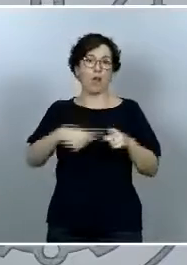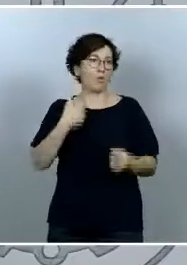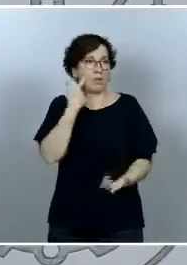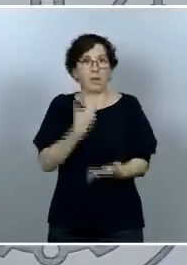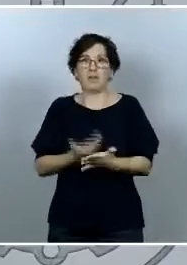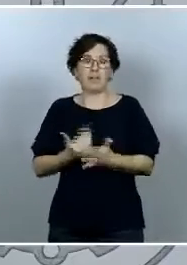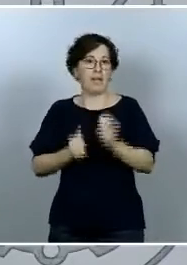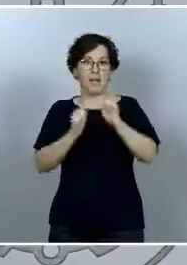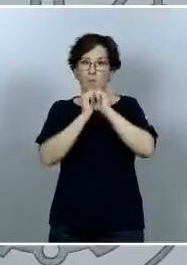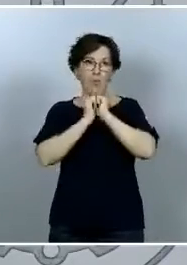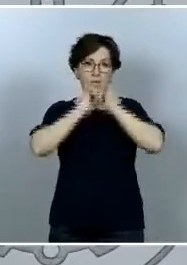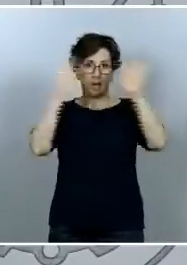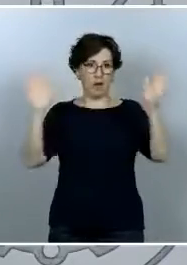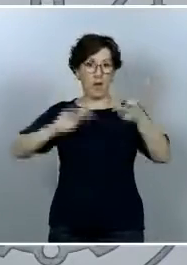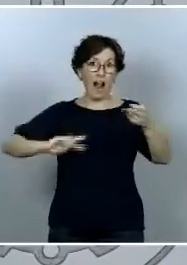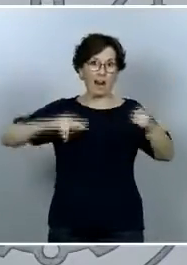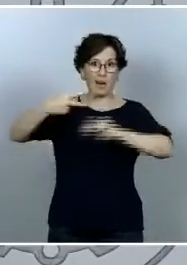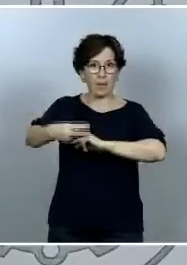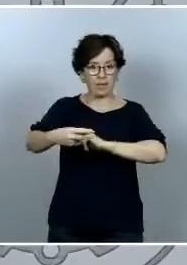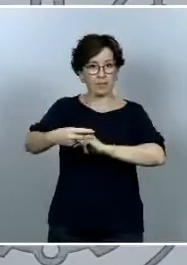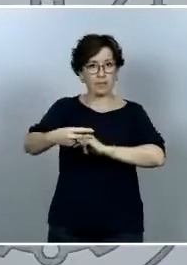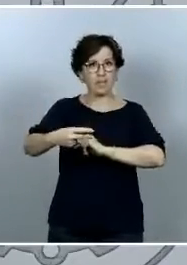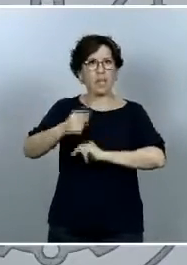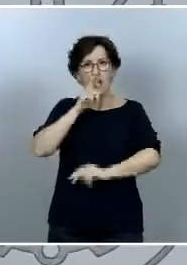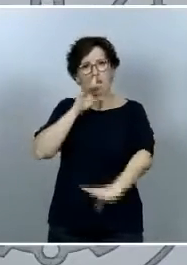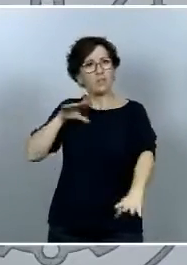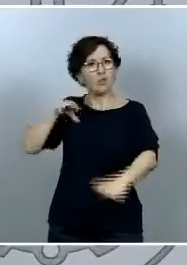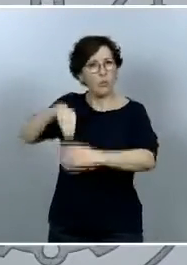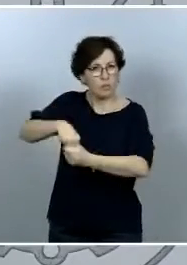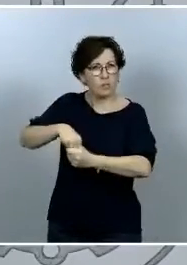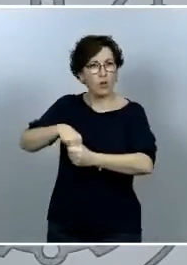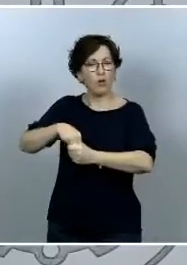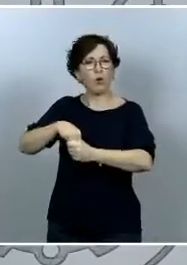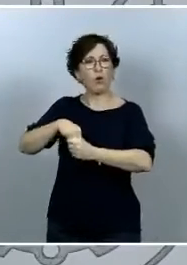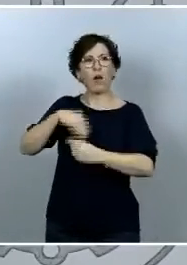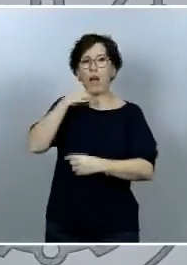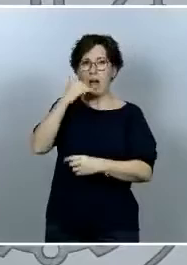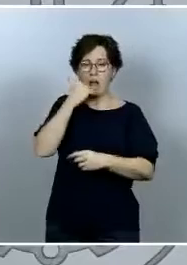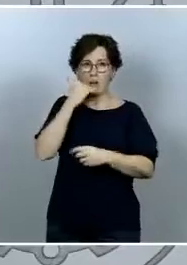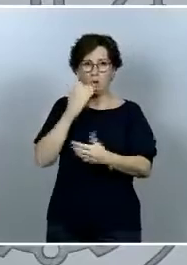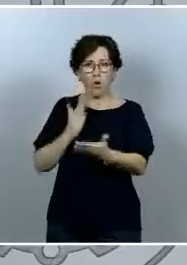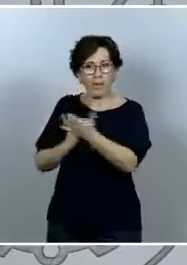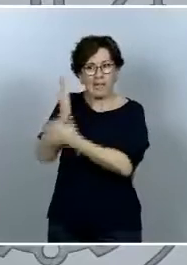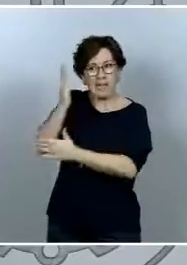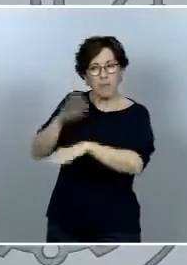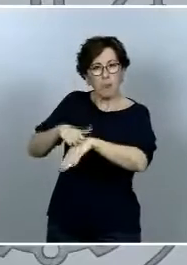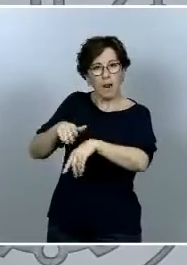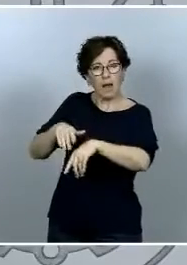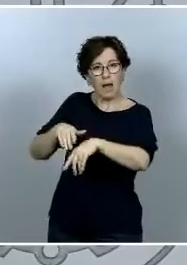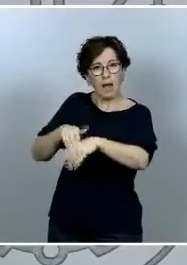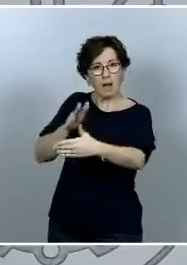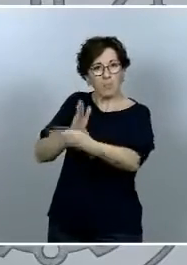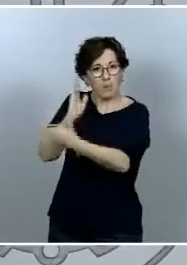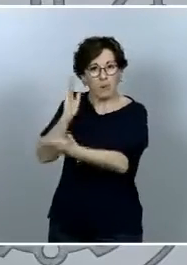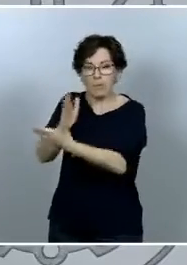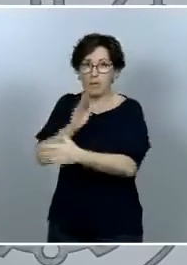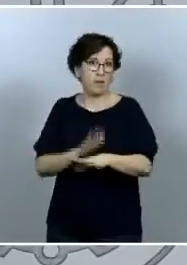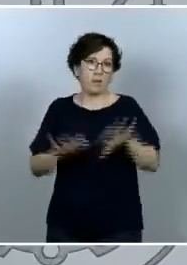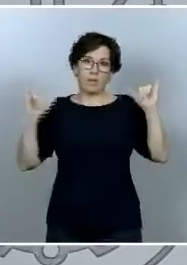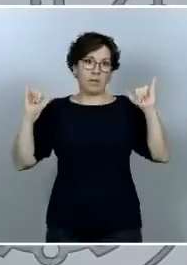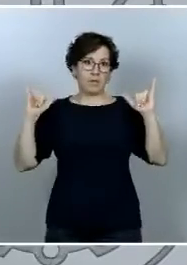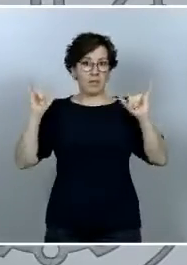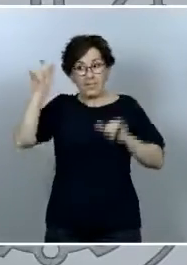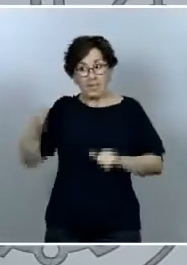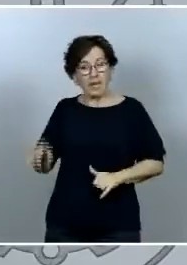ese extremo no ha habido ningún tipo de intromisión ni de injerencia judicial por parte de la directora de la